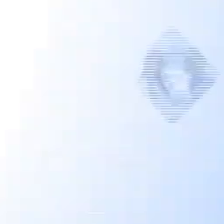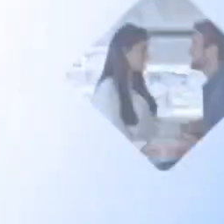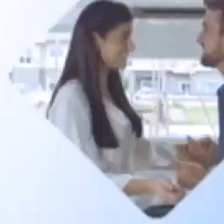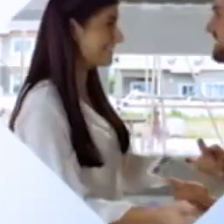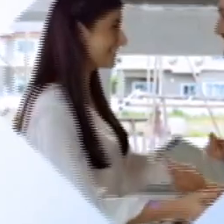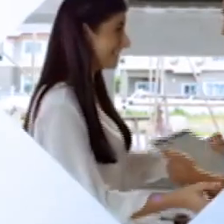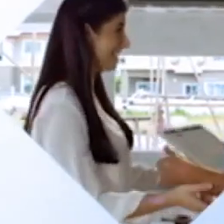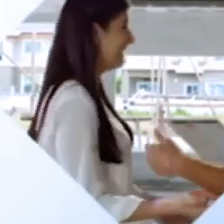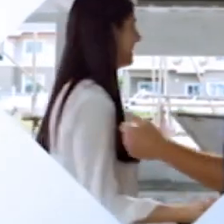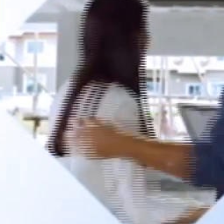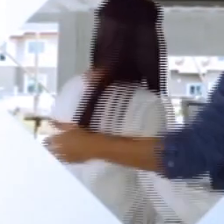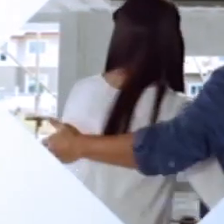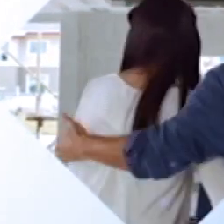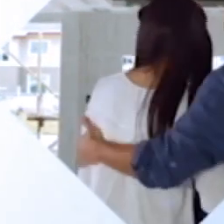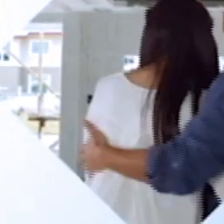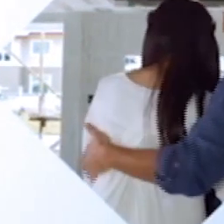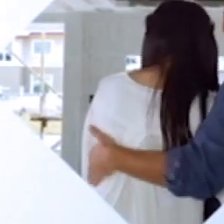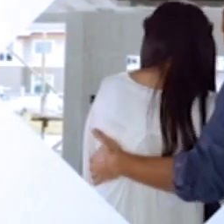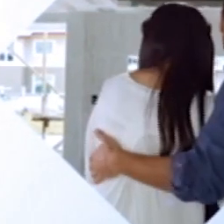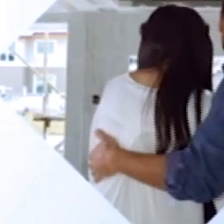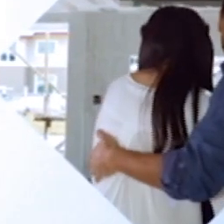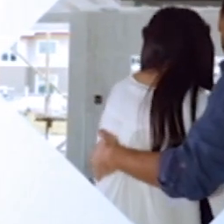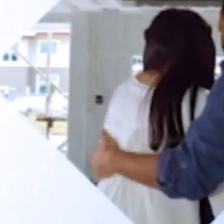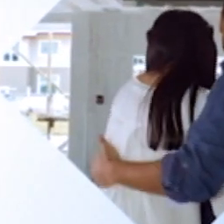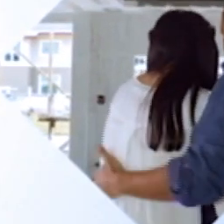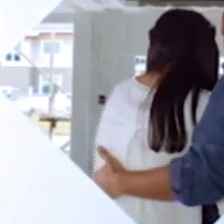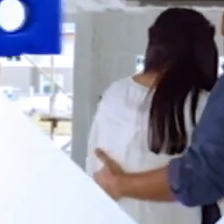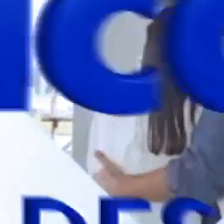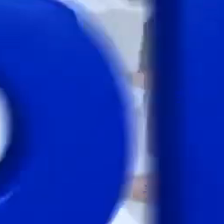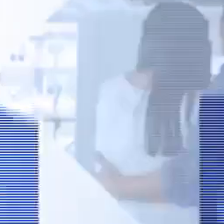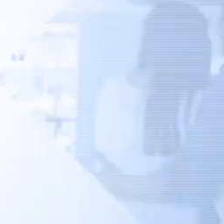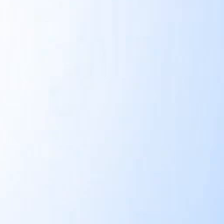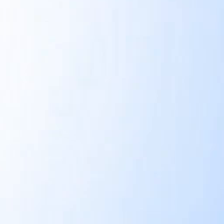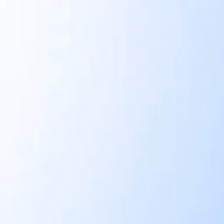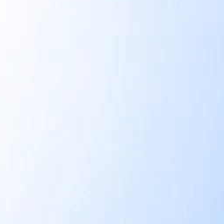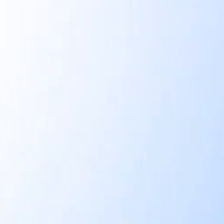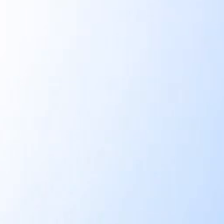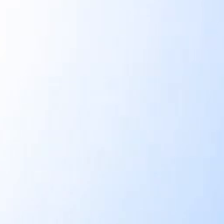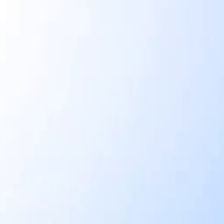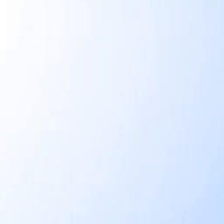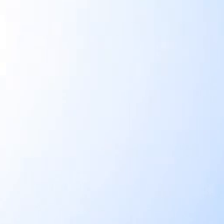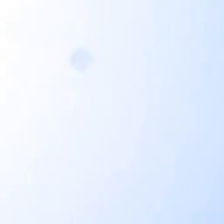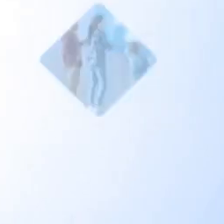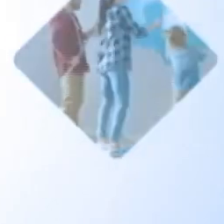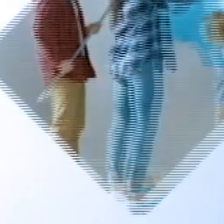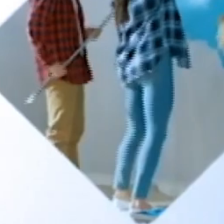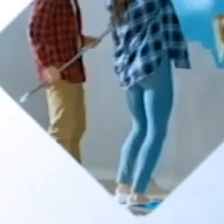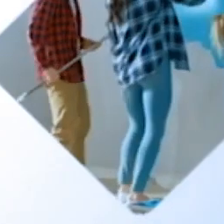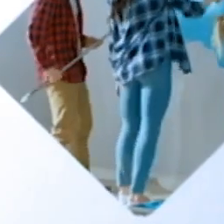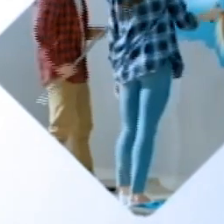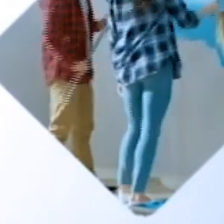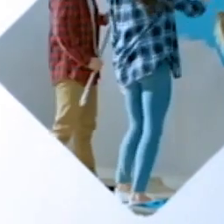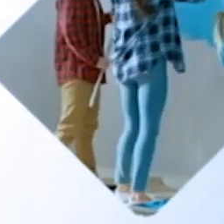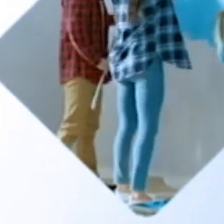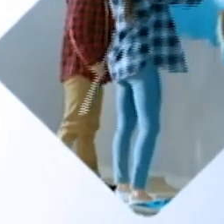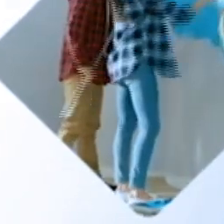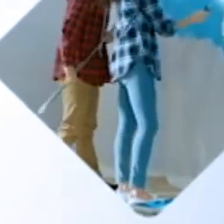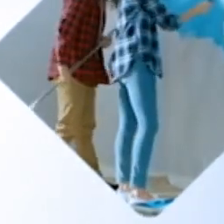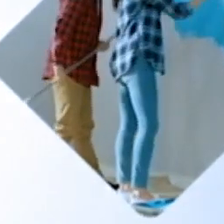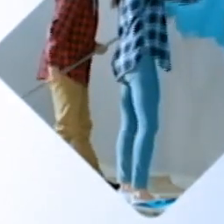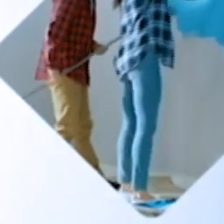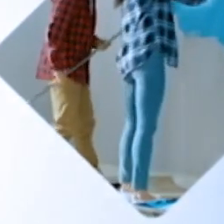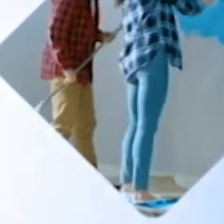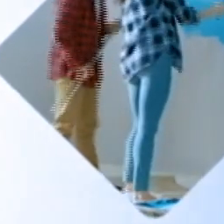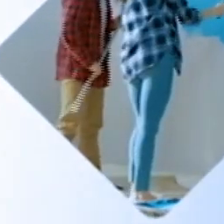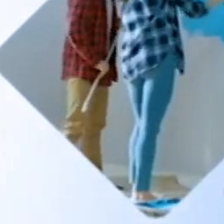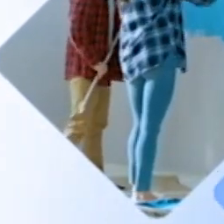El BCR multiplica sus posibilidades en vivienda. Elija el crédito con la cuota que más le convenga, hasta con